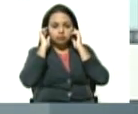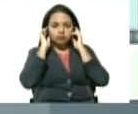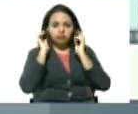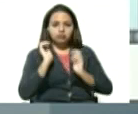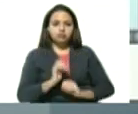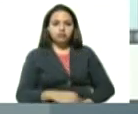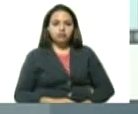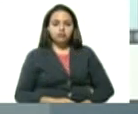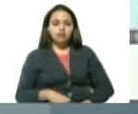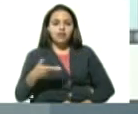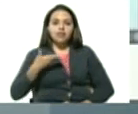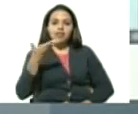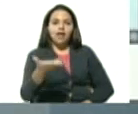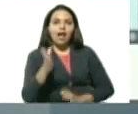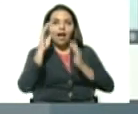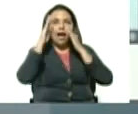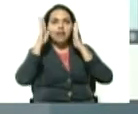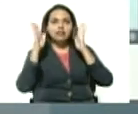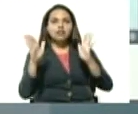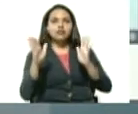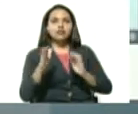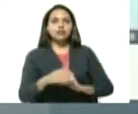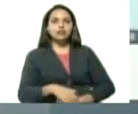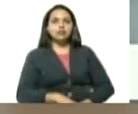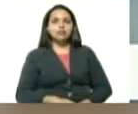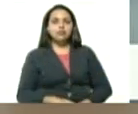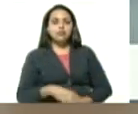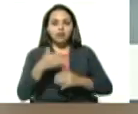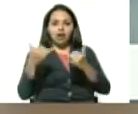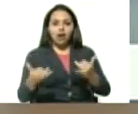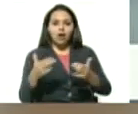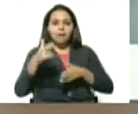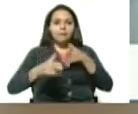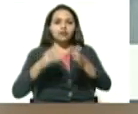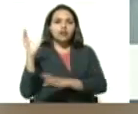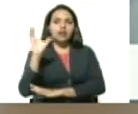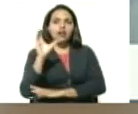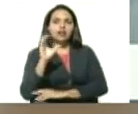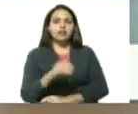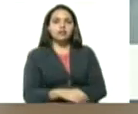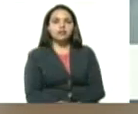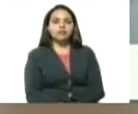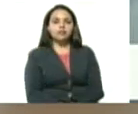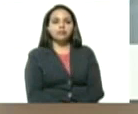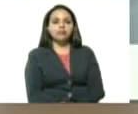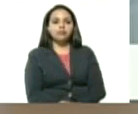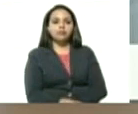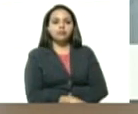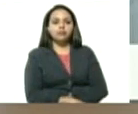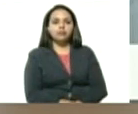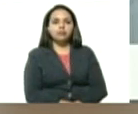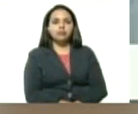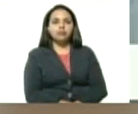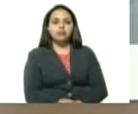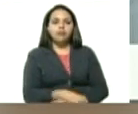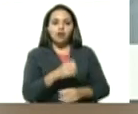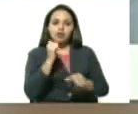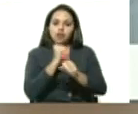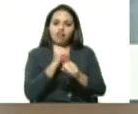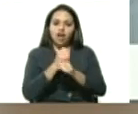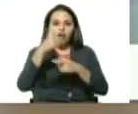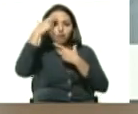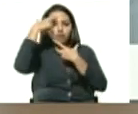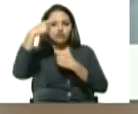prestar atención al mantenimiento. Y ahora nos vamos al Metro de Caracas. Los trabajadores y las trabajadoras, los